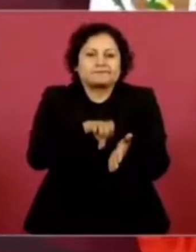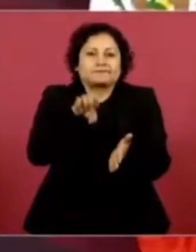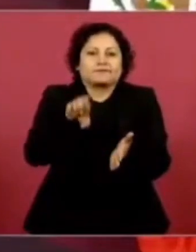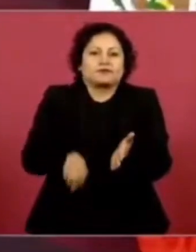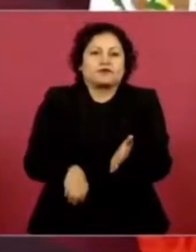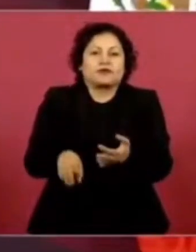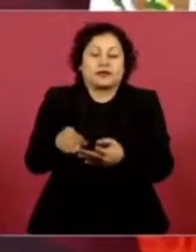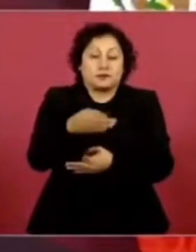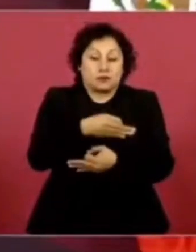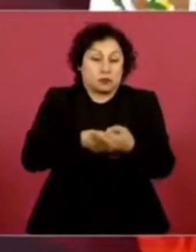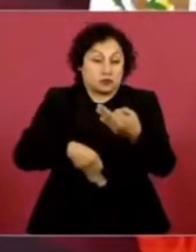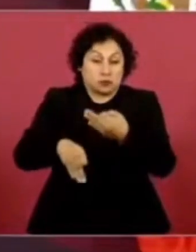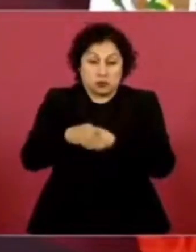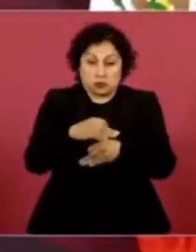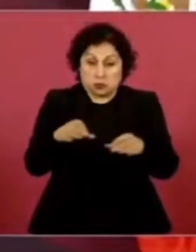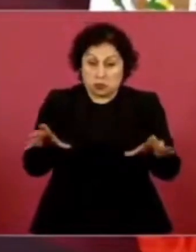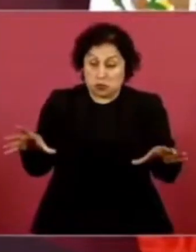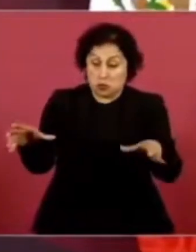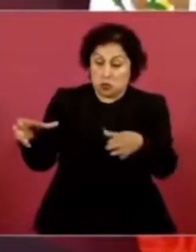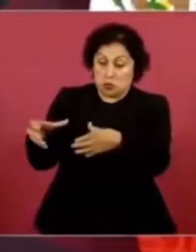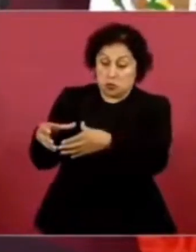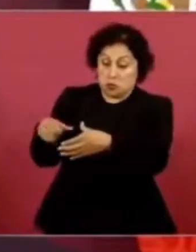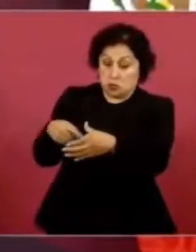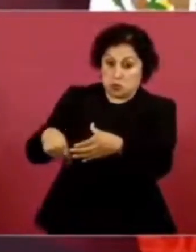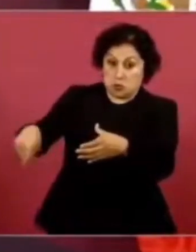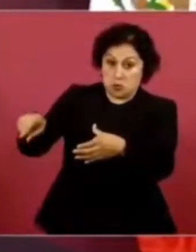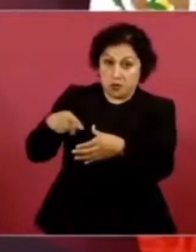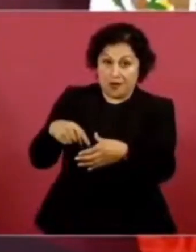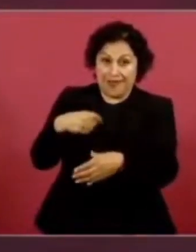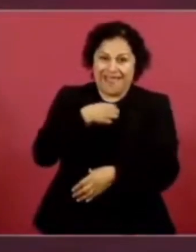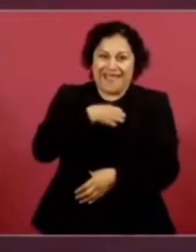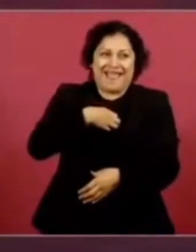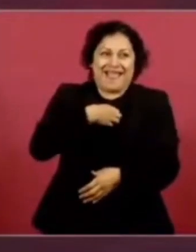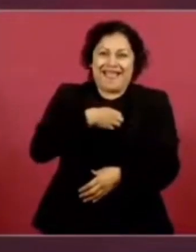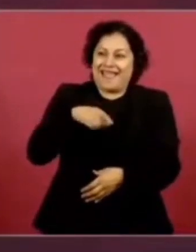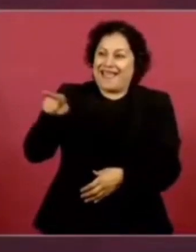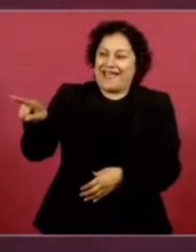los que están ahora contentos con lo de Argentina